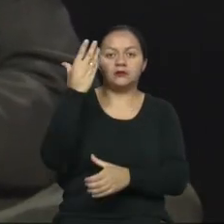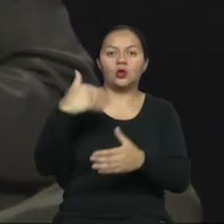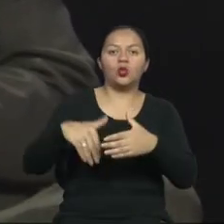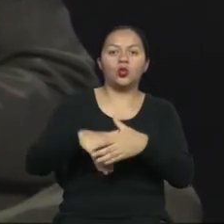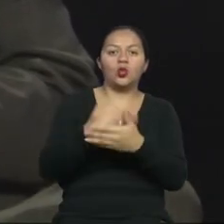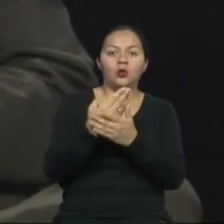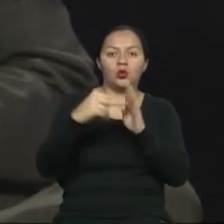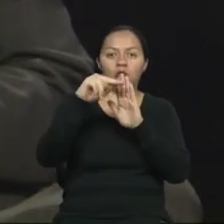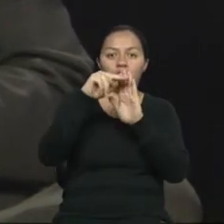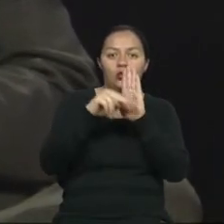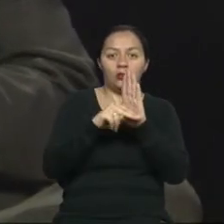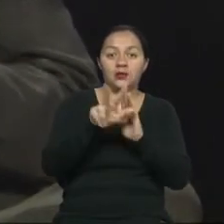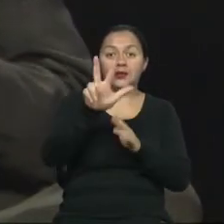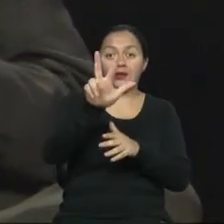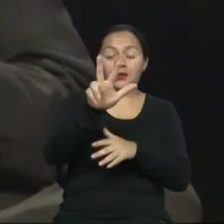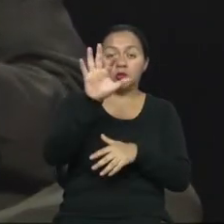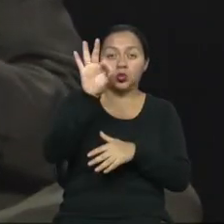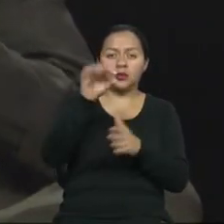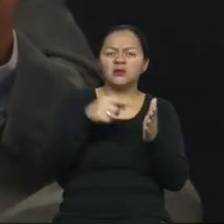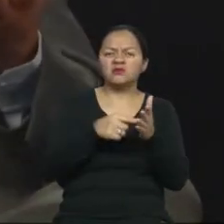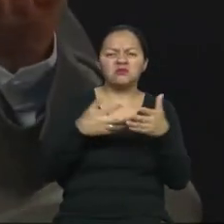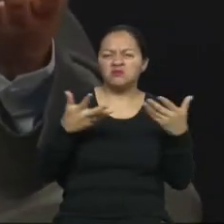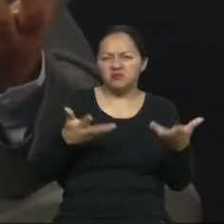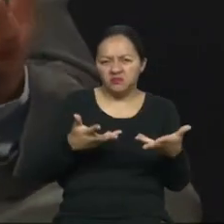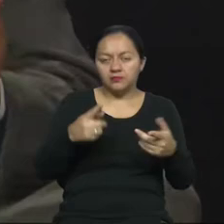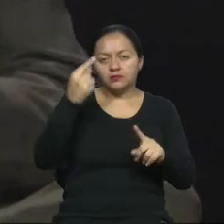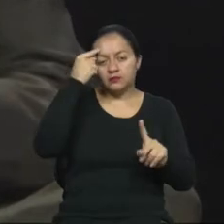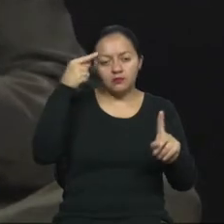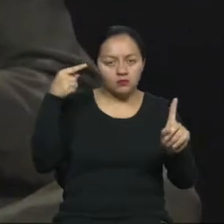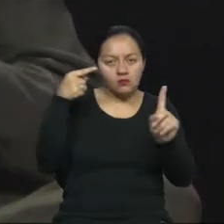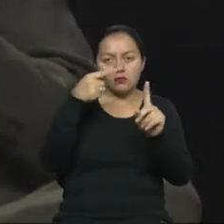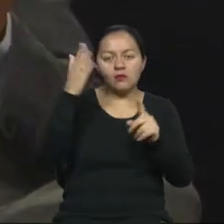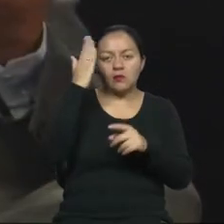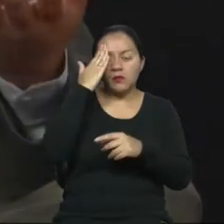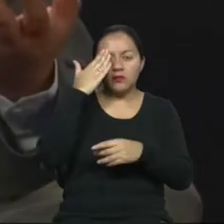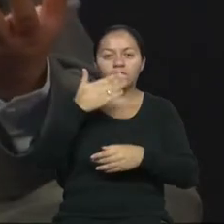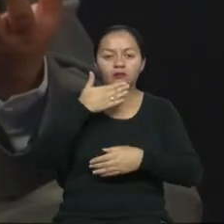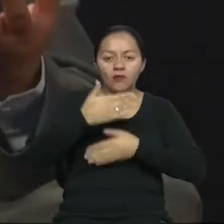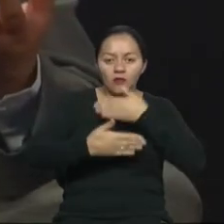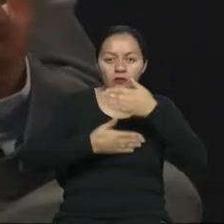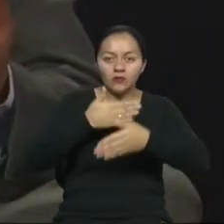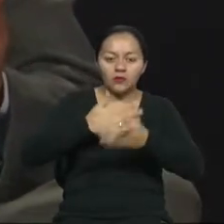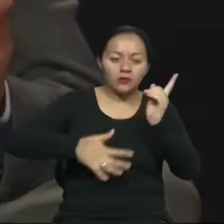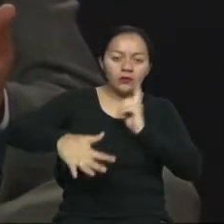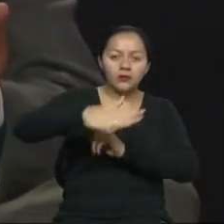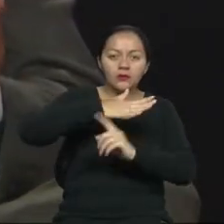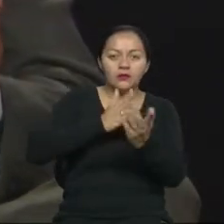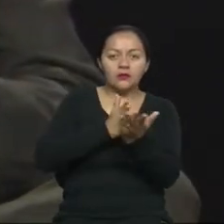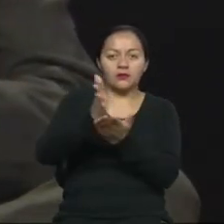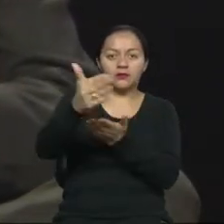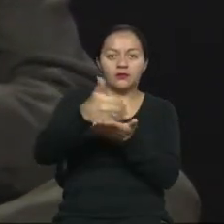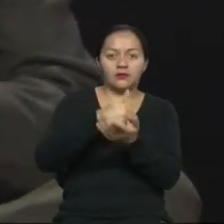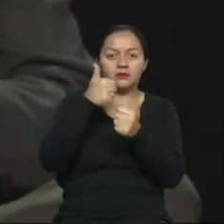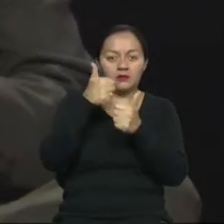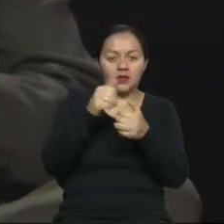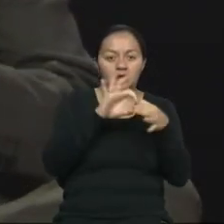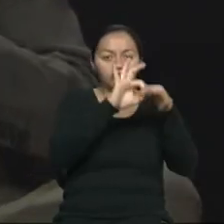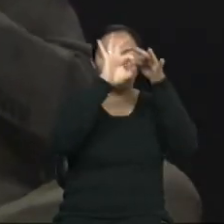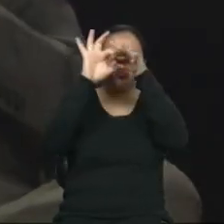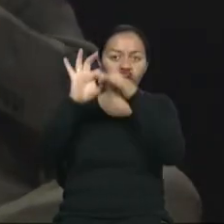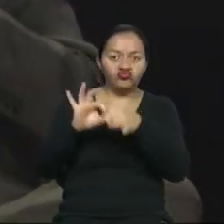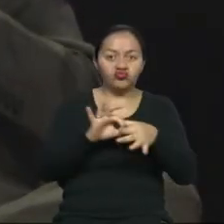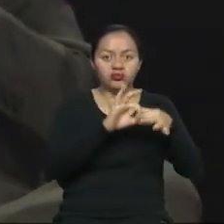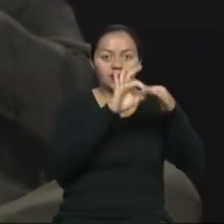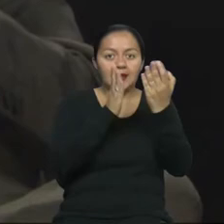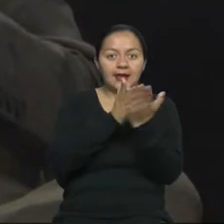Estas 39 normas técnicas tienen la convicción de marcar un entorno accesible, de tener una cadena de accesibilidad,